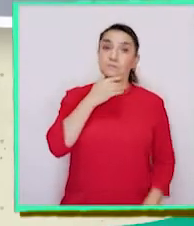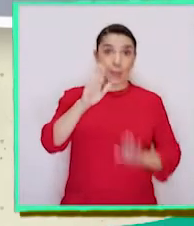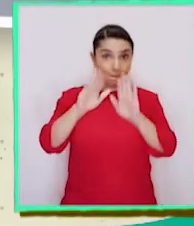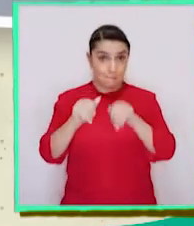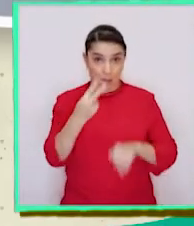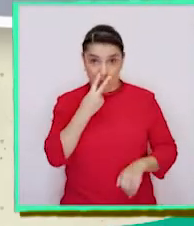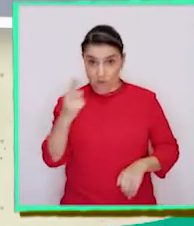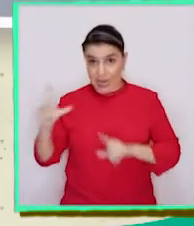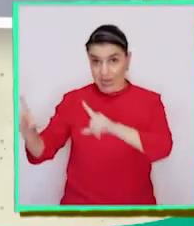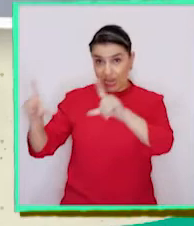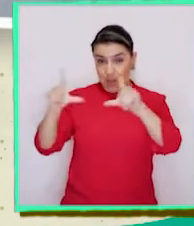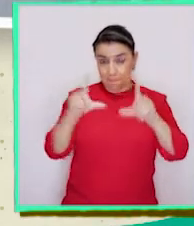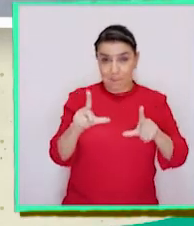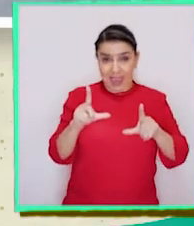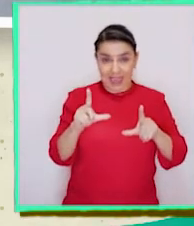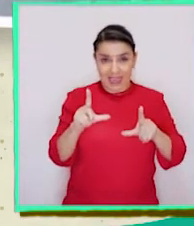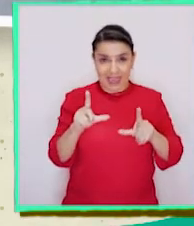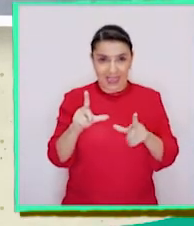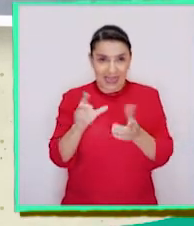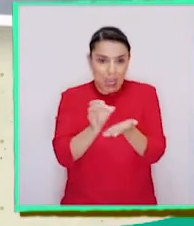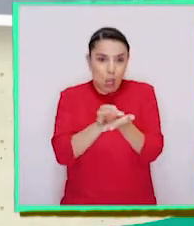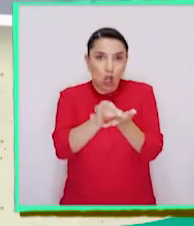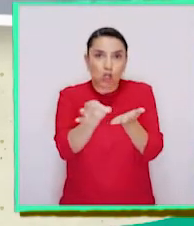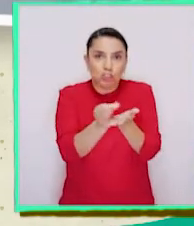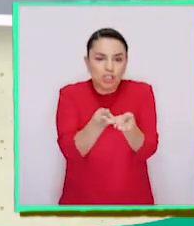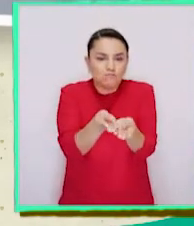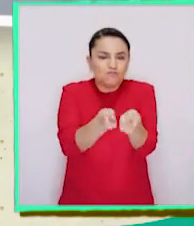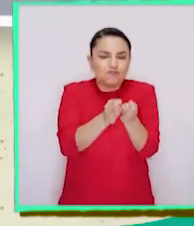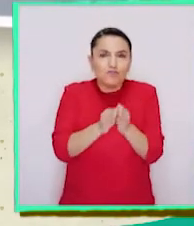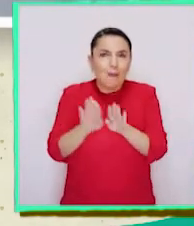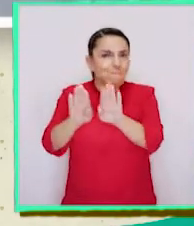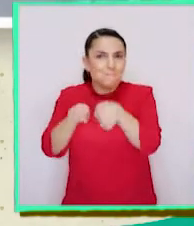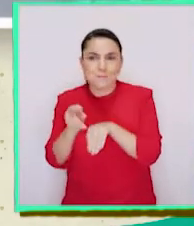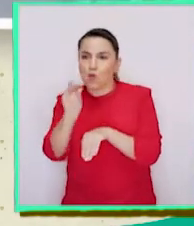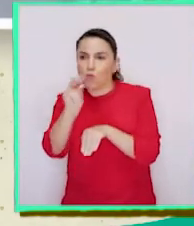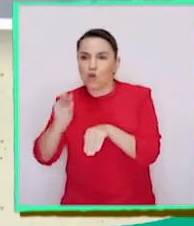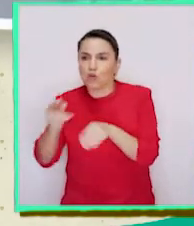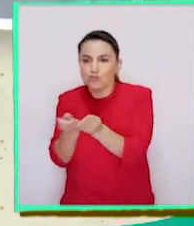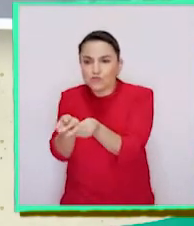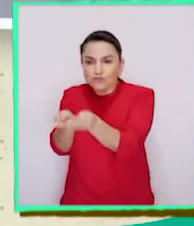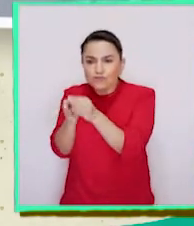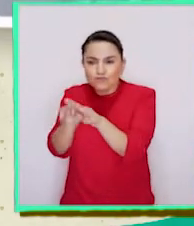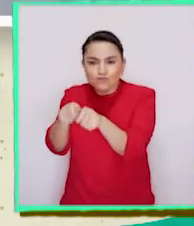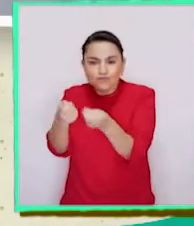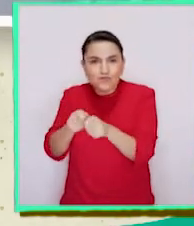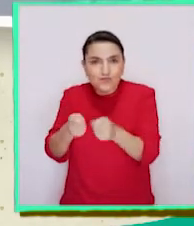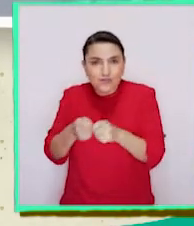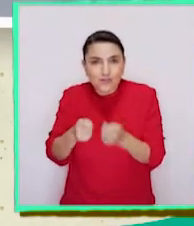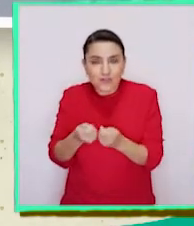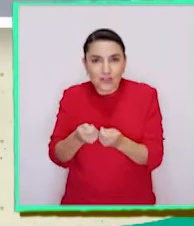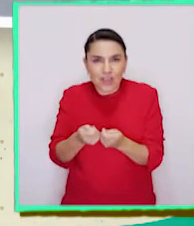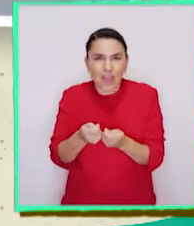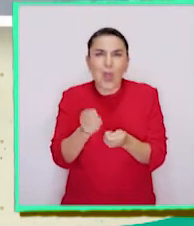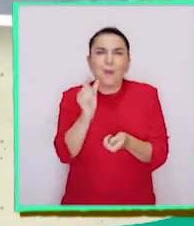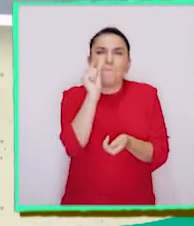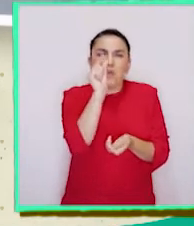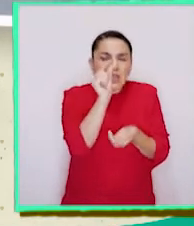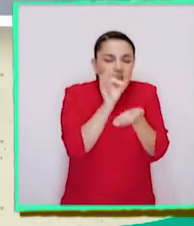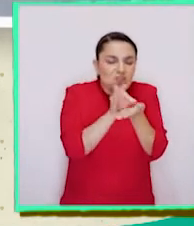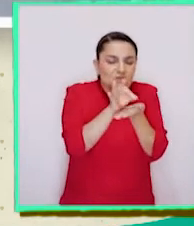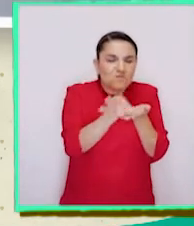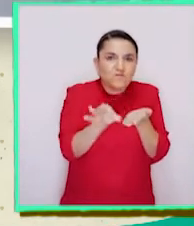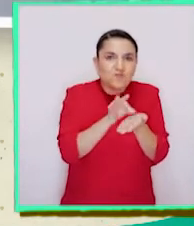las imágenes, las lentejas se cosechan de vainas, como los protogranados. Y son tan, tan